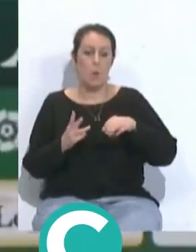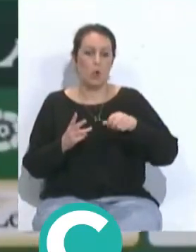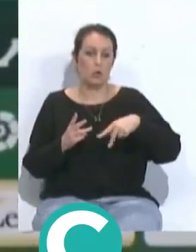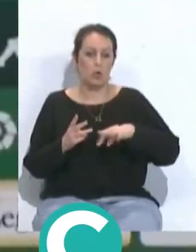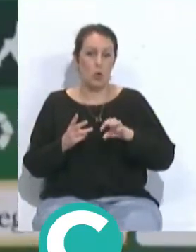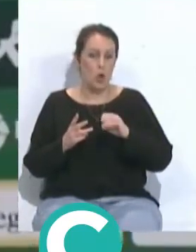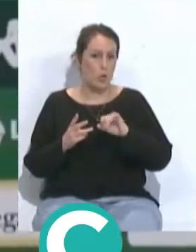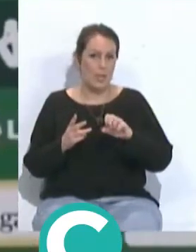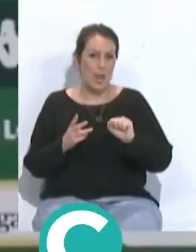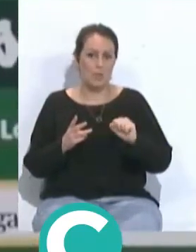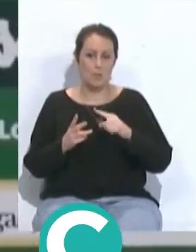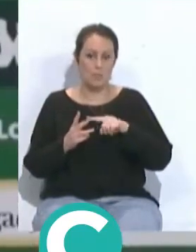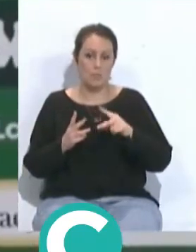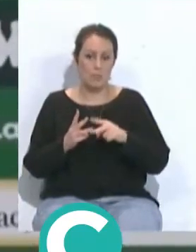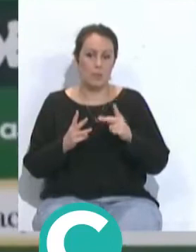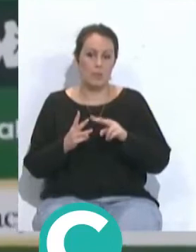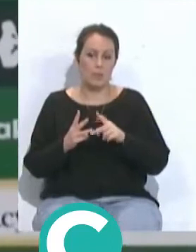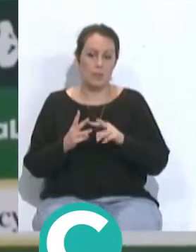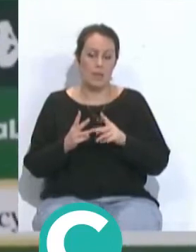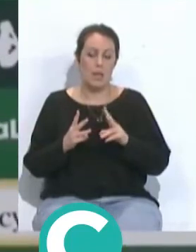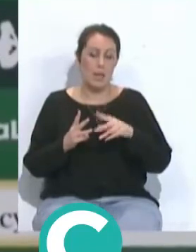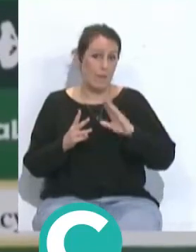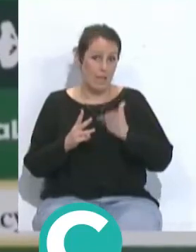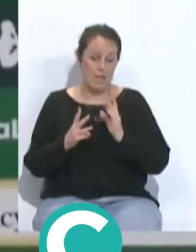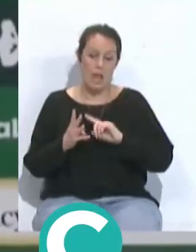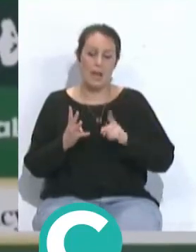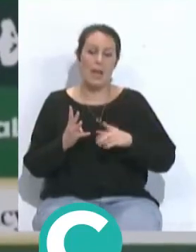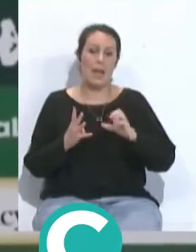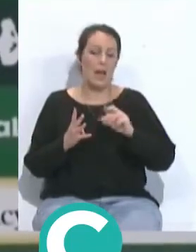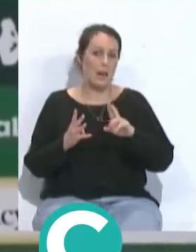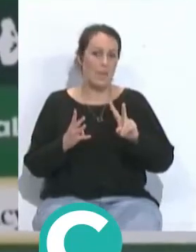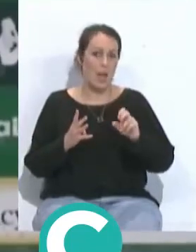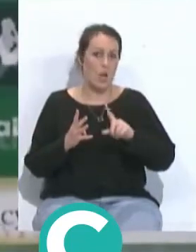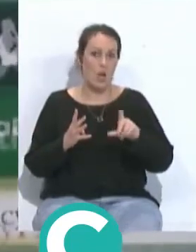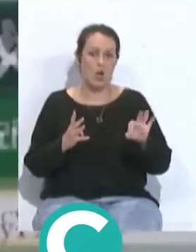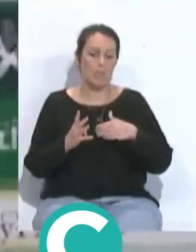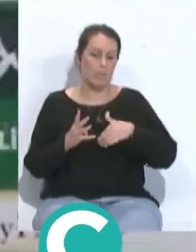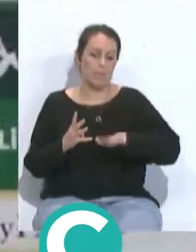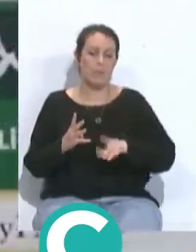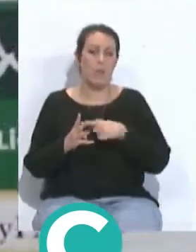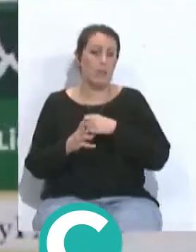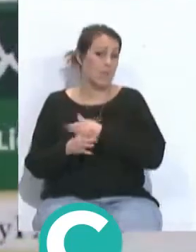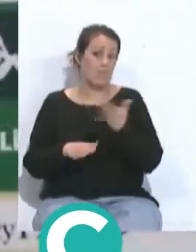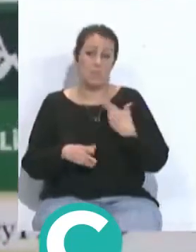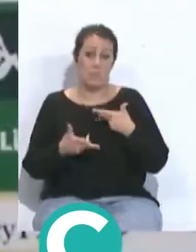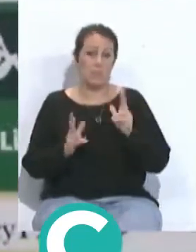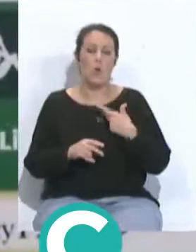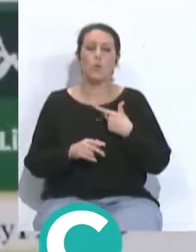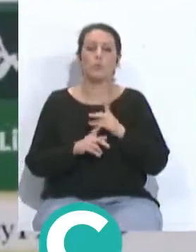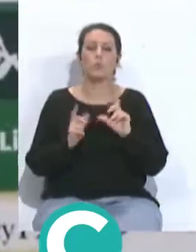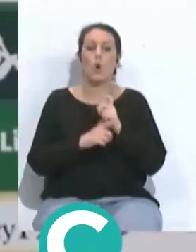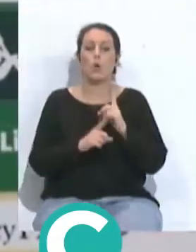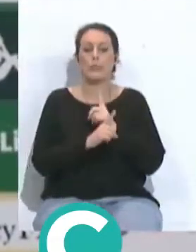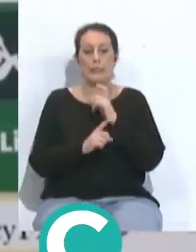lesionados y Willan Carvallo que está suspendido el resto están todos disponibles para la lista bueno yo creo que es un rival complicado